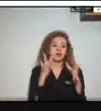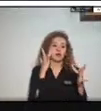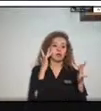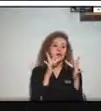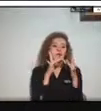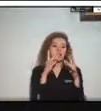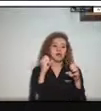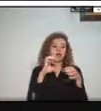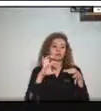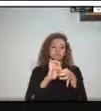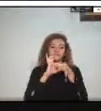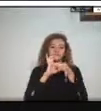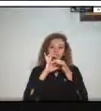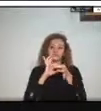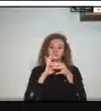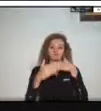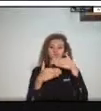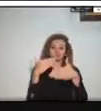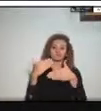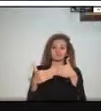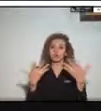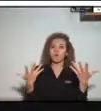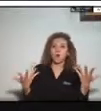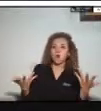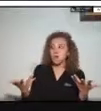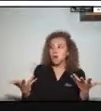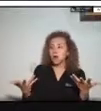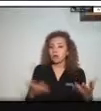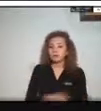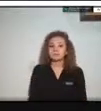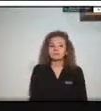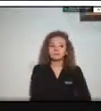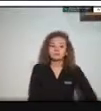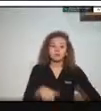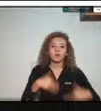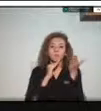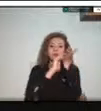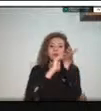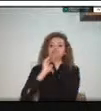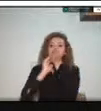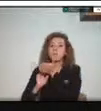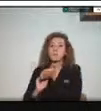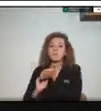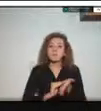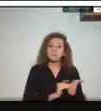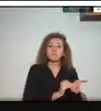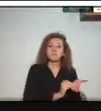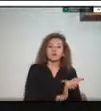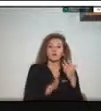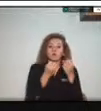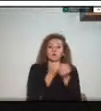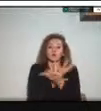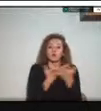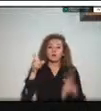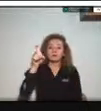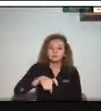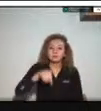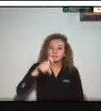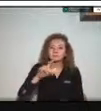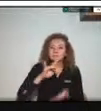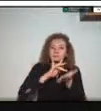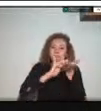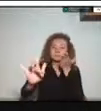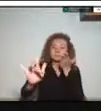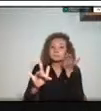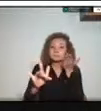poderlos desempeñar y de una vez solucionar las necesidades que requiere la comunidad en estos